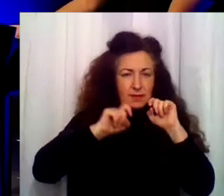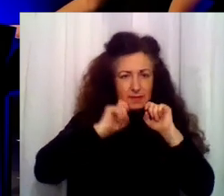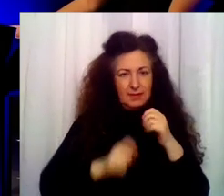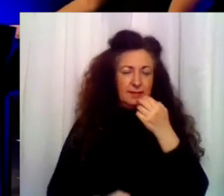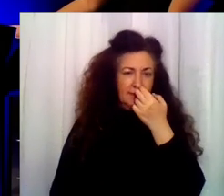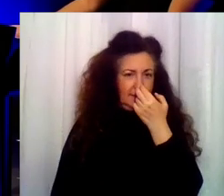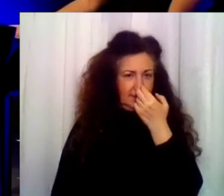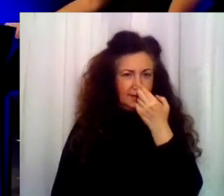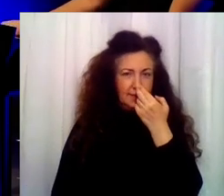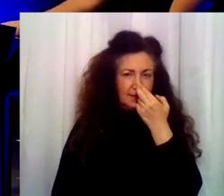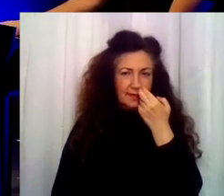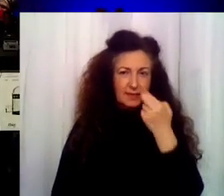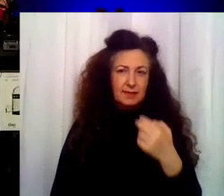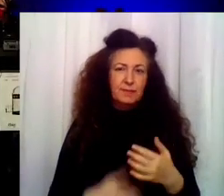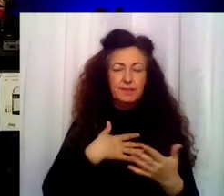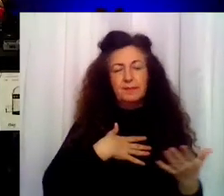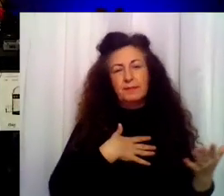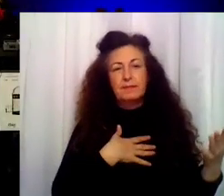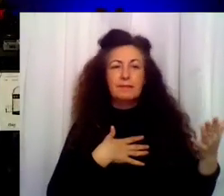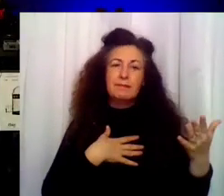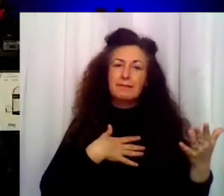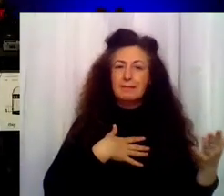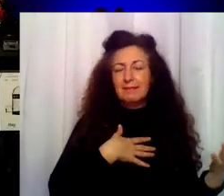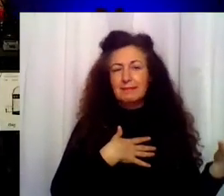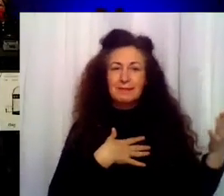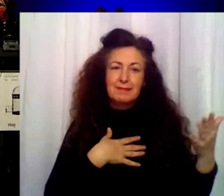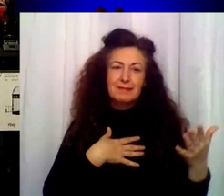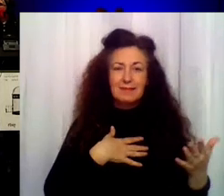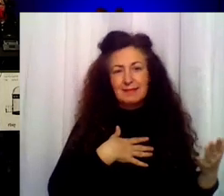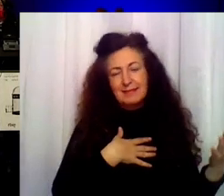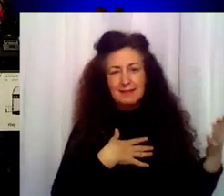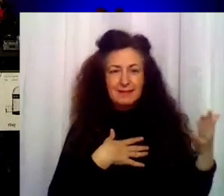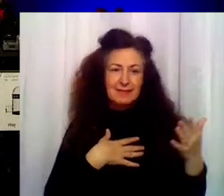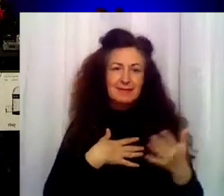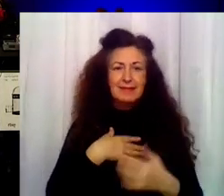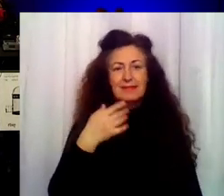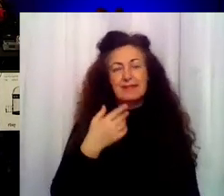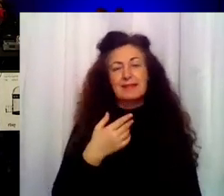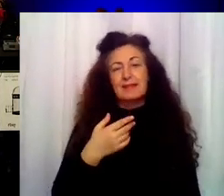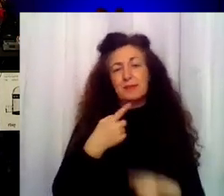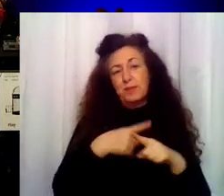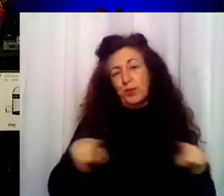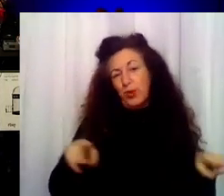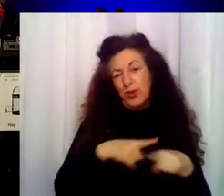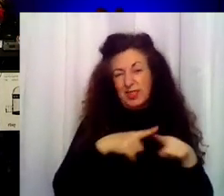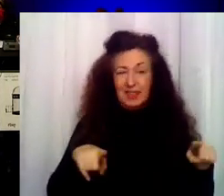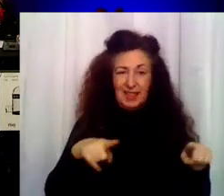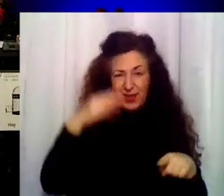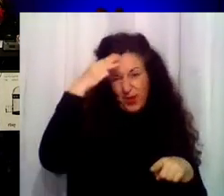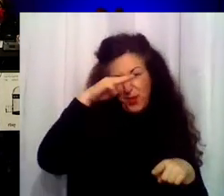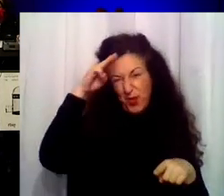que veinte años atrás. Con qué tristeza